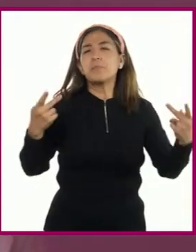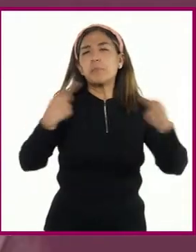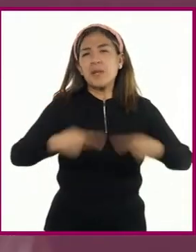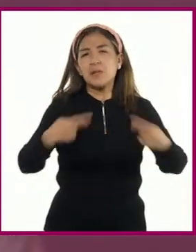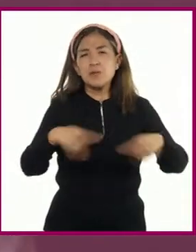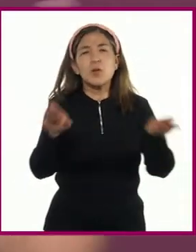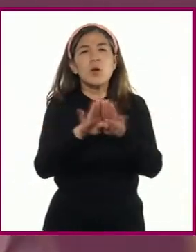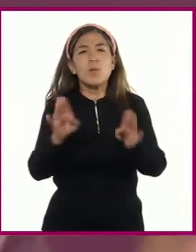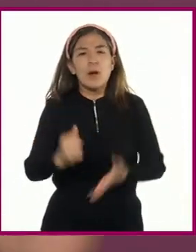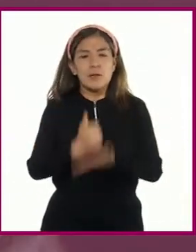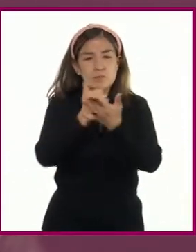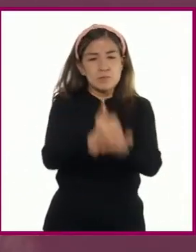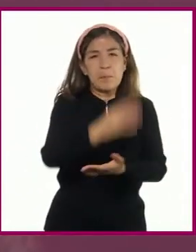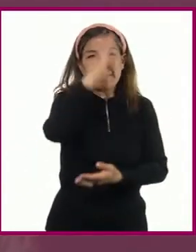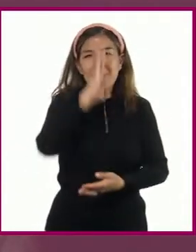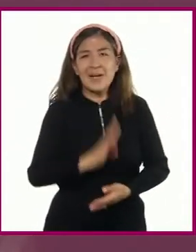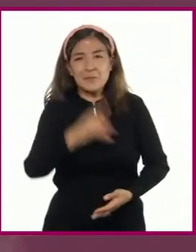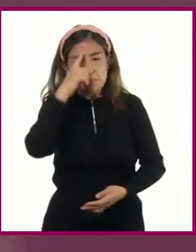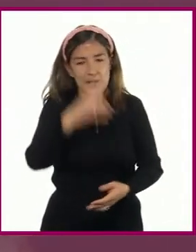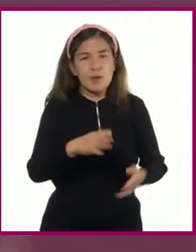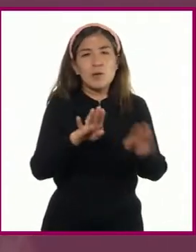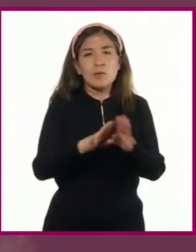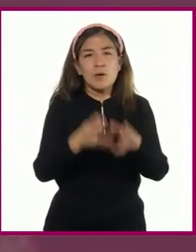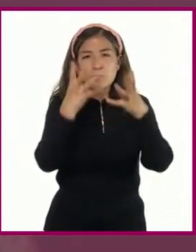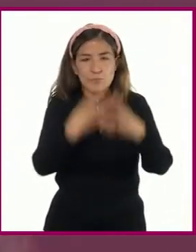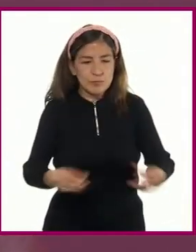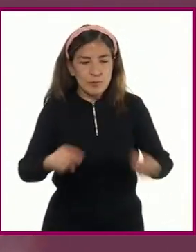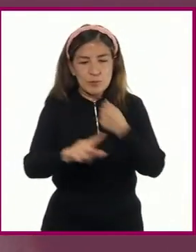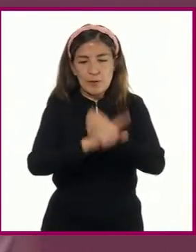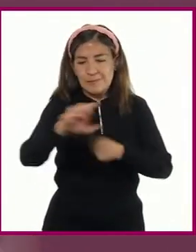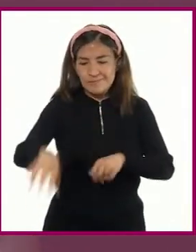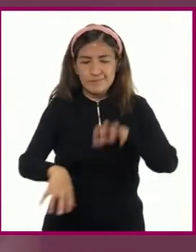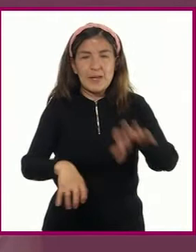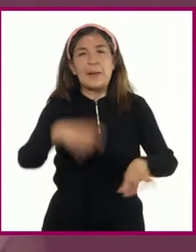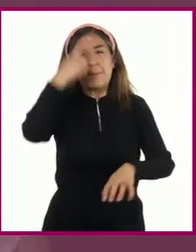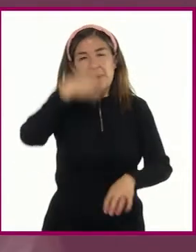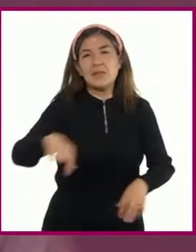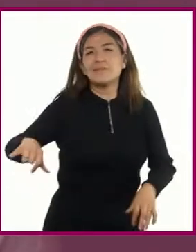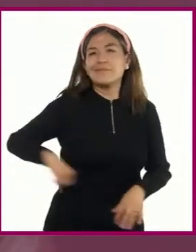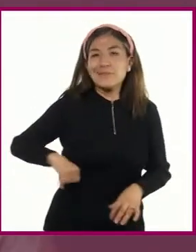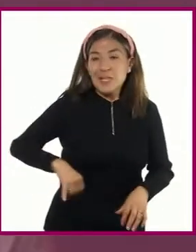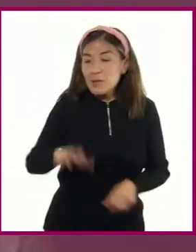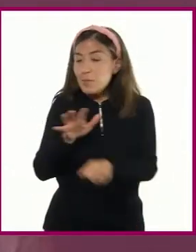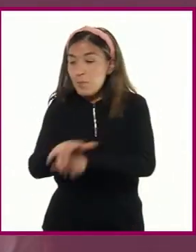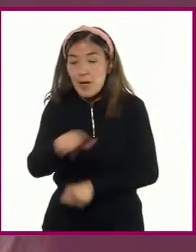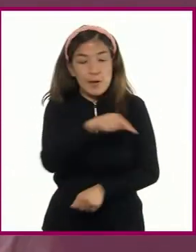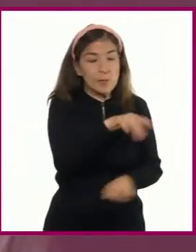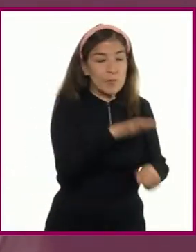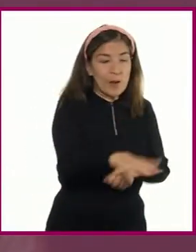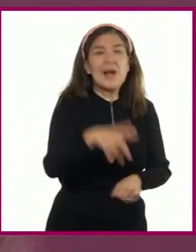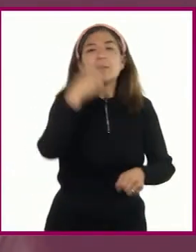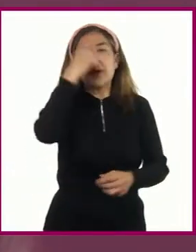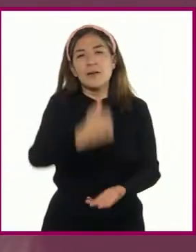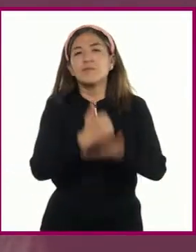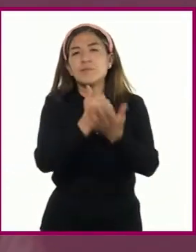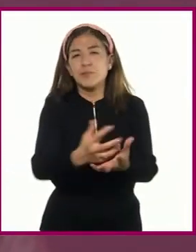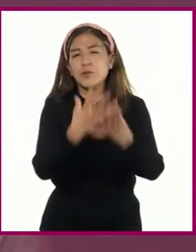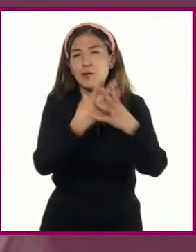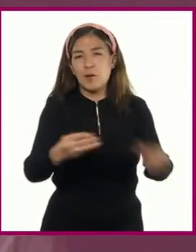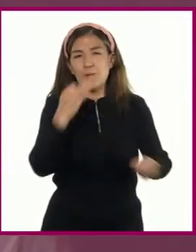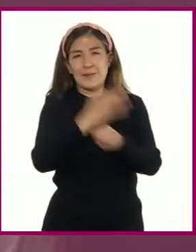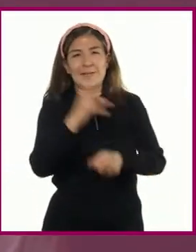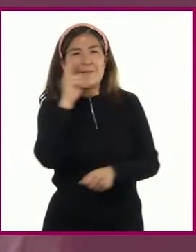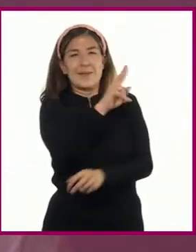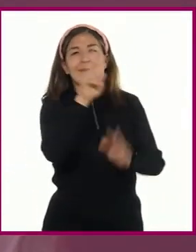conflictiva es muy importante, buscando una conciliación de los intereses. En el siguiente video se muestra un poco sobre